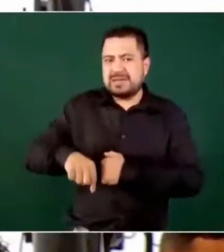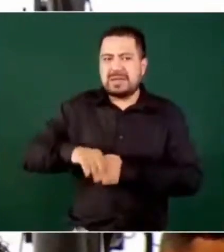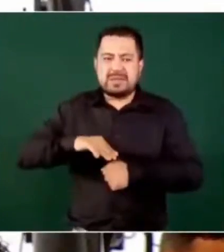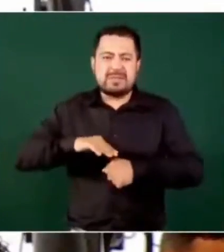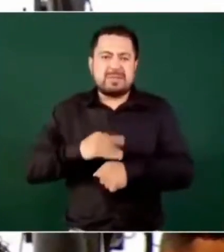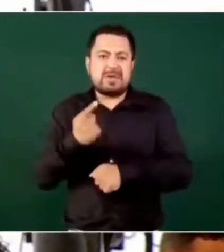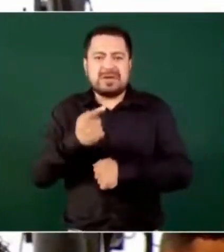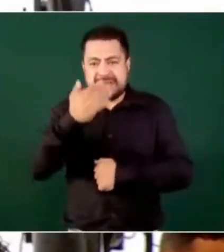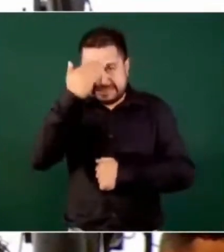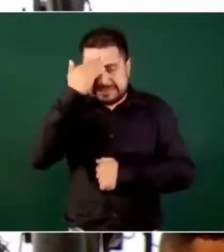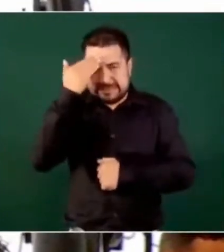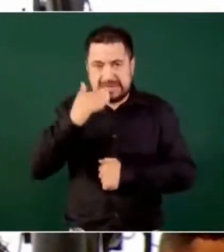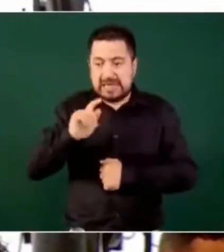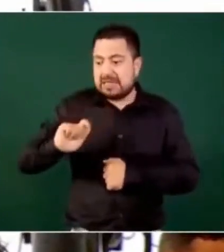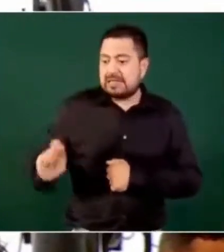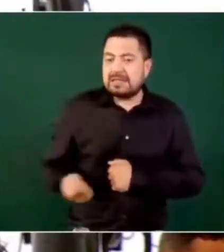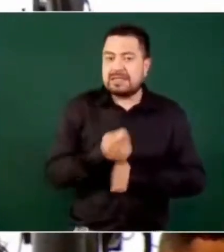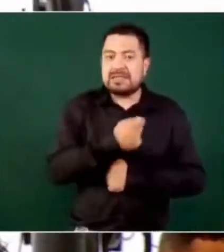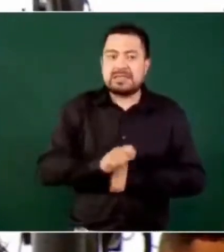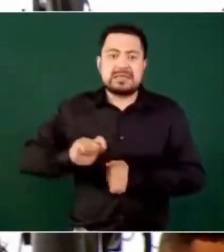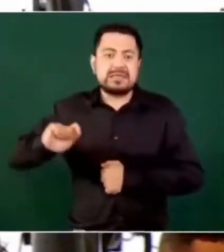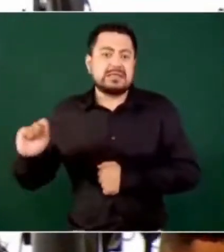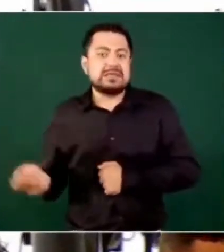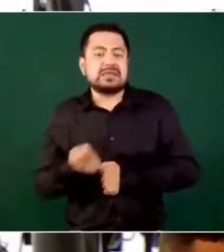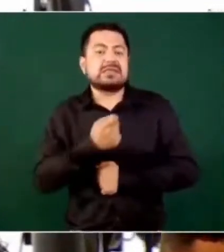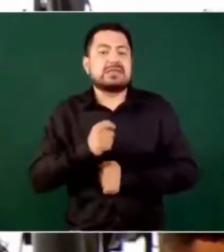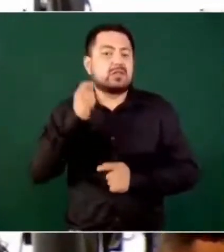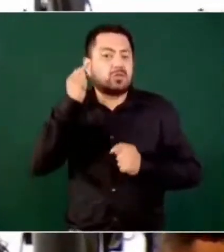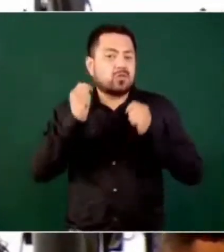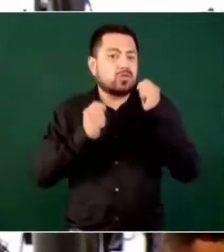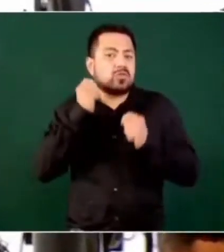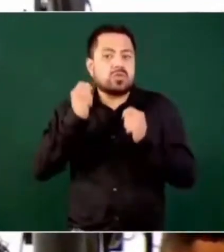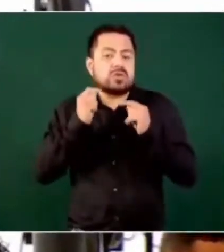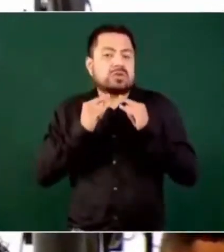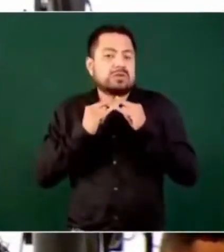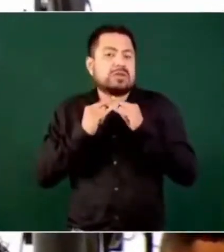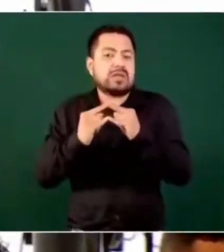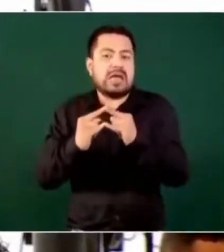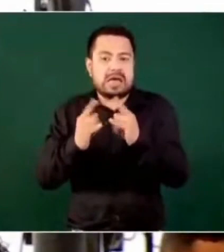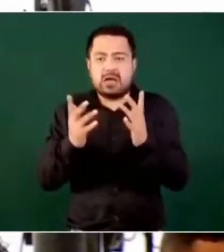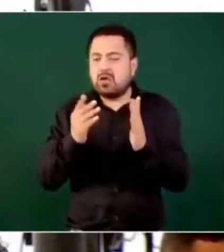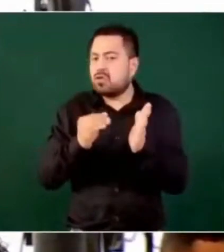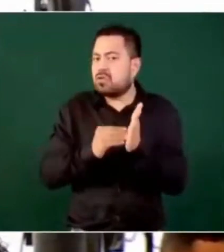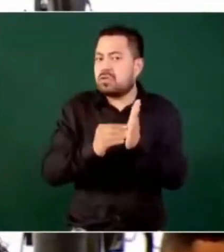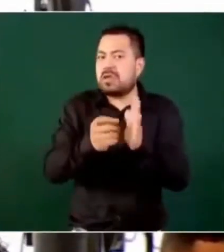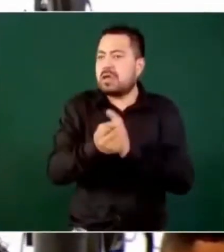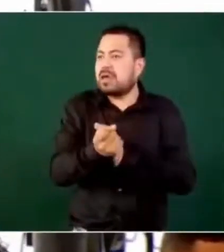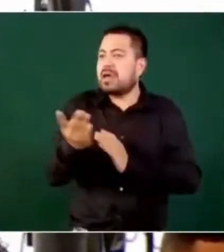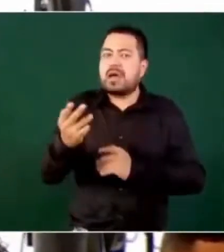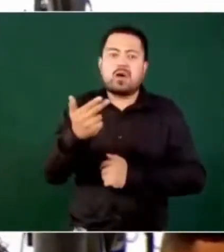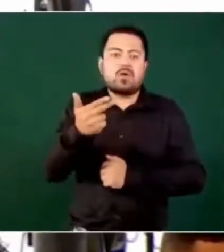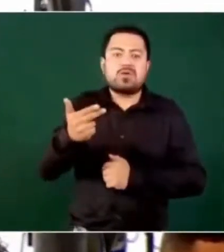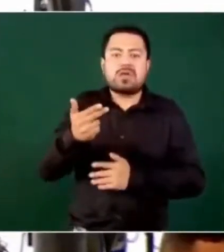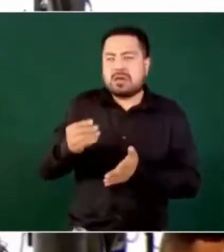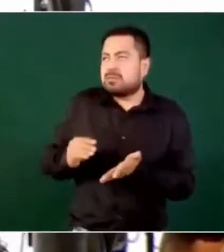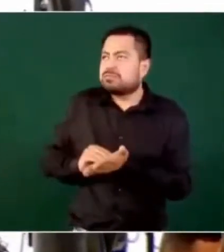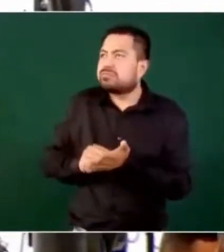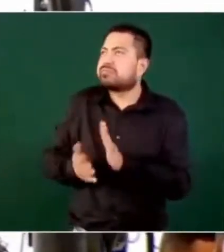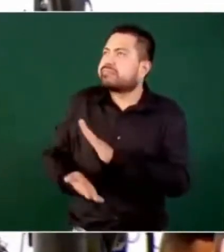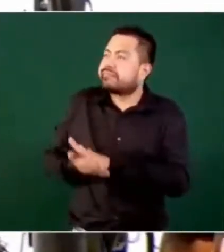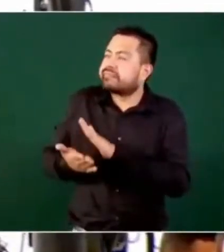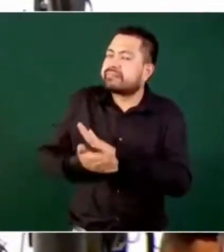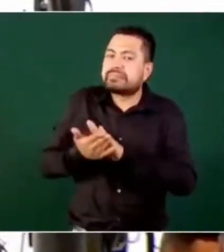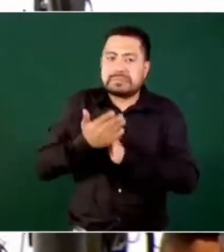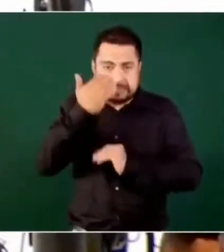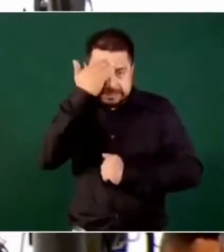el abierto mexicano de tenis, viene el tenis turístico, todavía hay muchos hoteles que siguen en reconstrucción. Saber